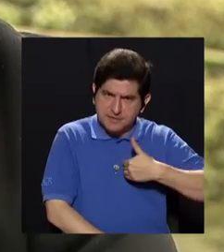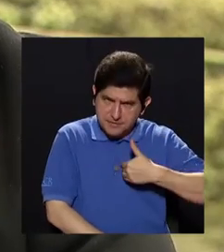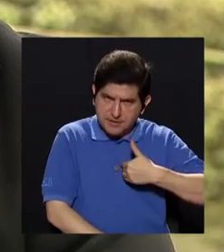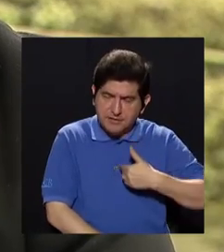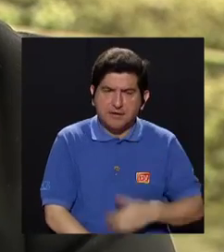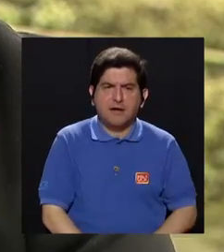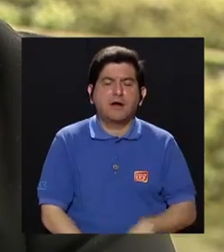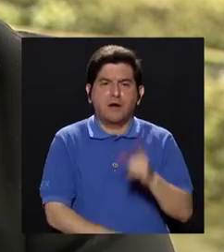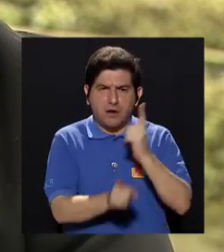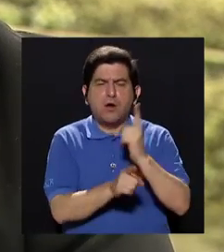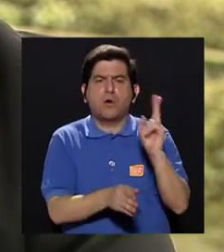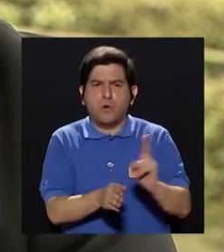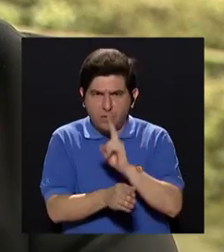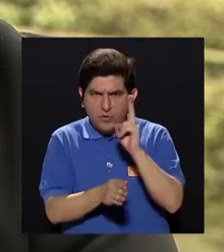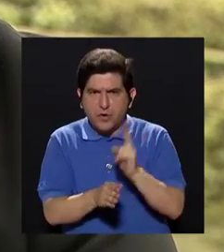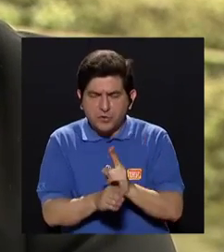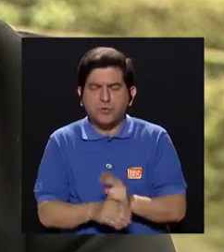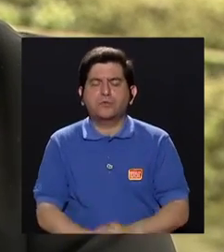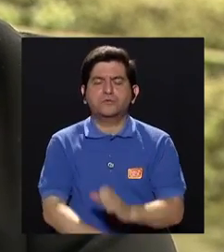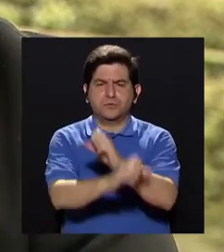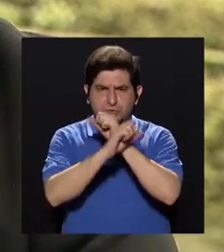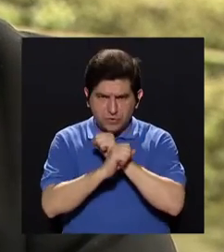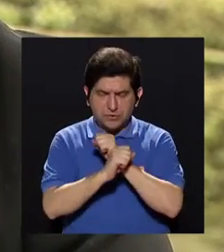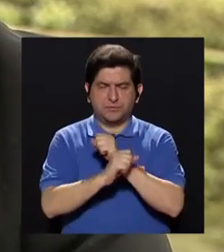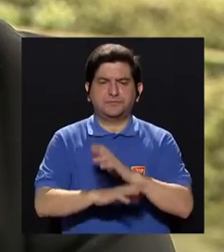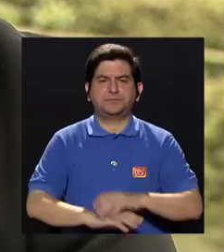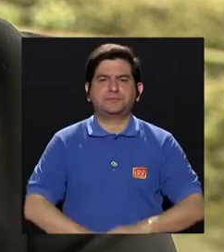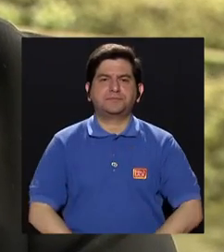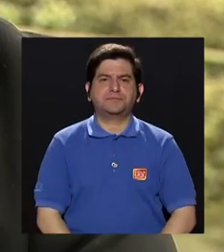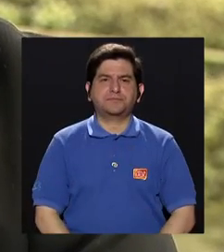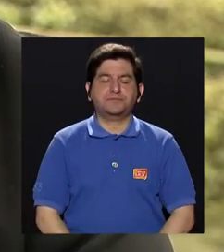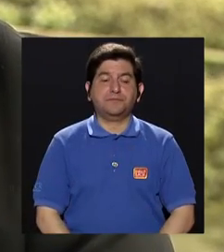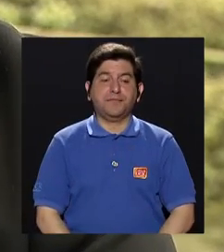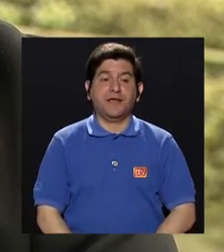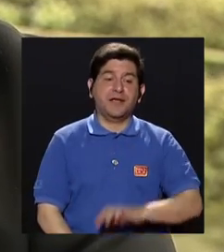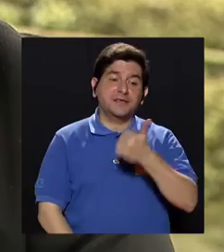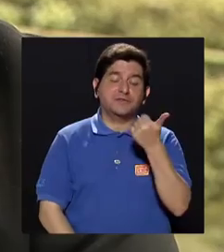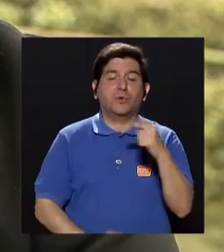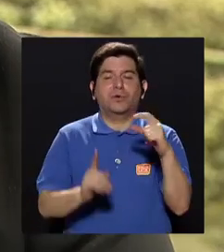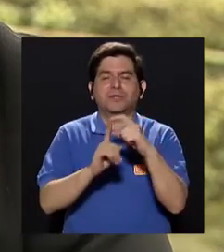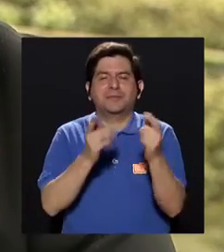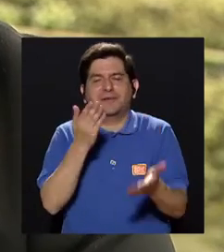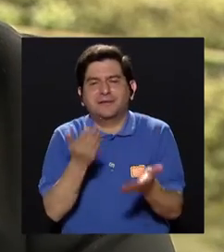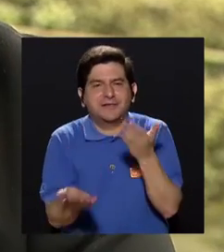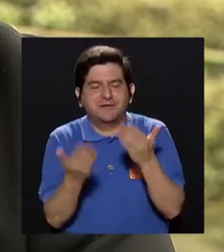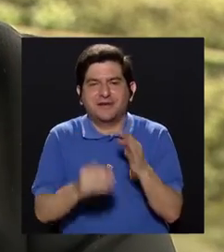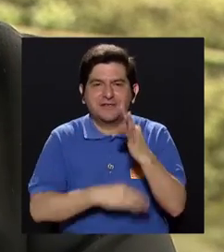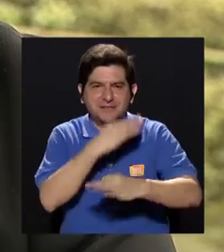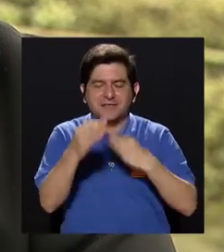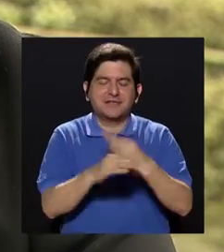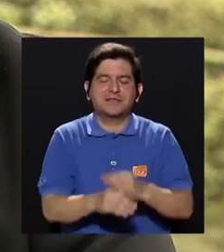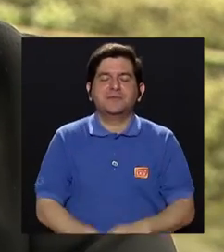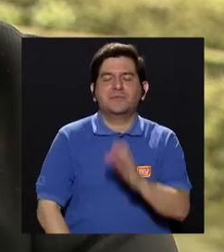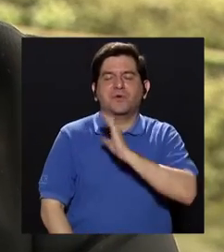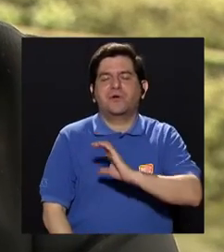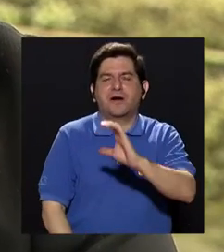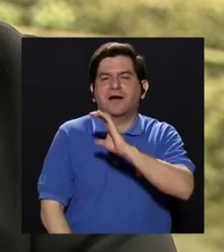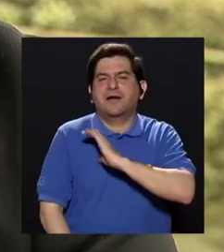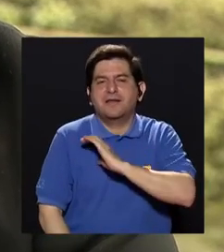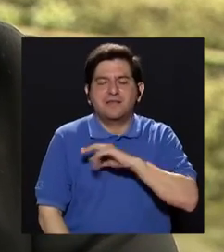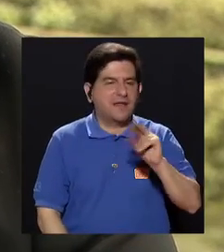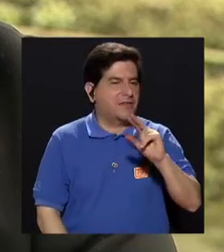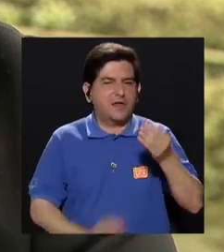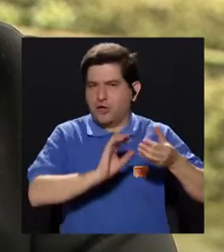los necesarios, están siendo efectivos y son seguros. Entonces, ahí es donde caemos a otro término más de tipo